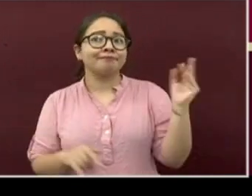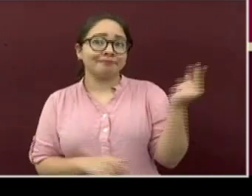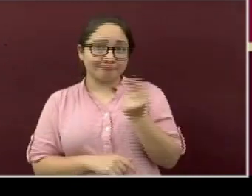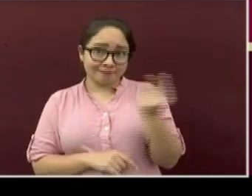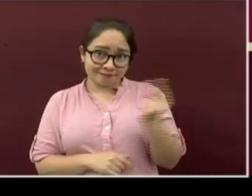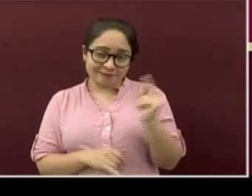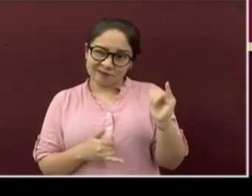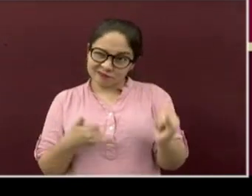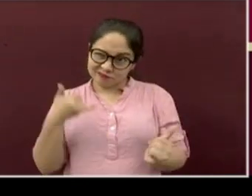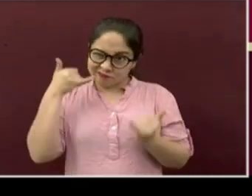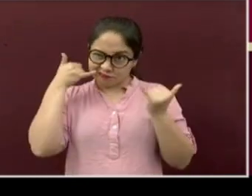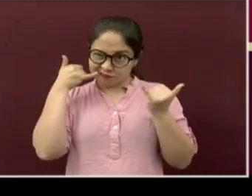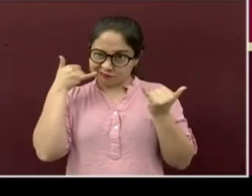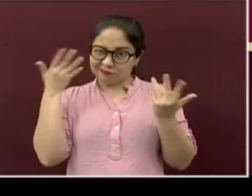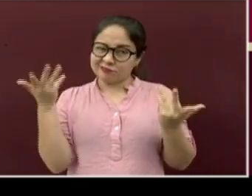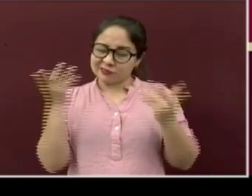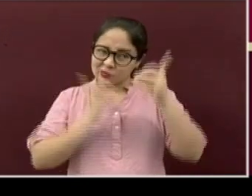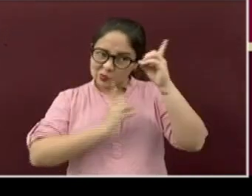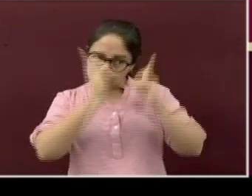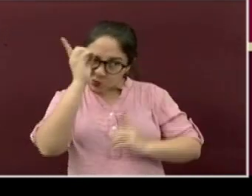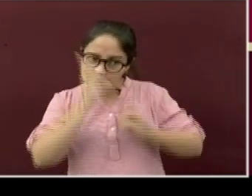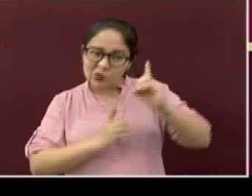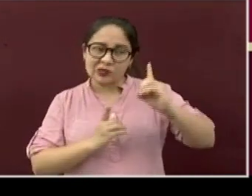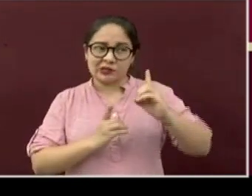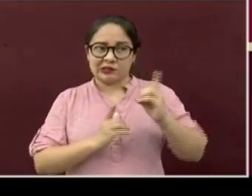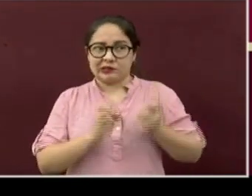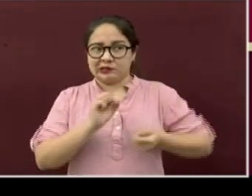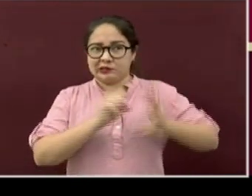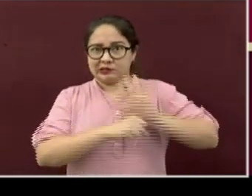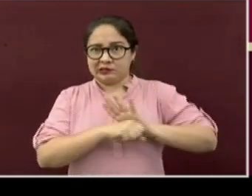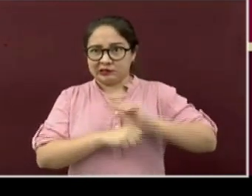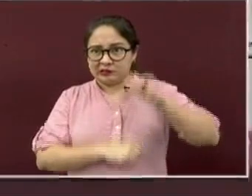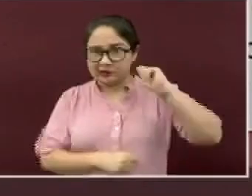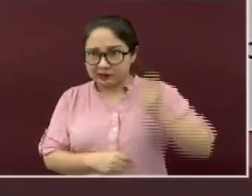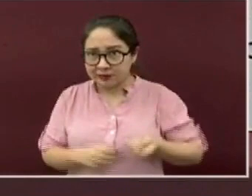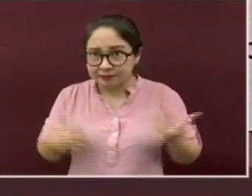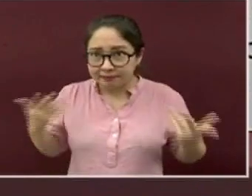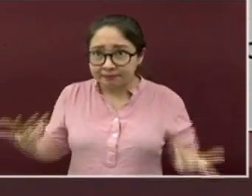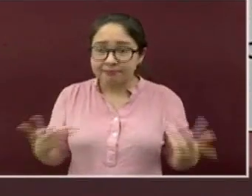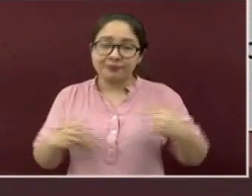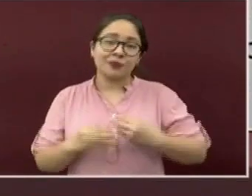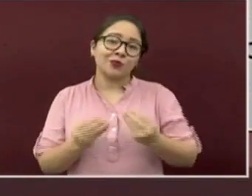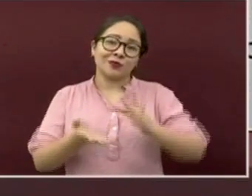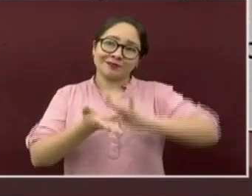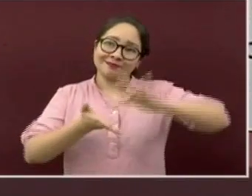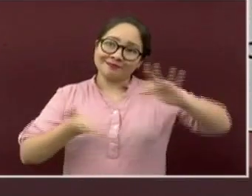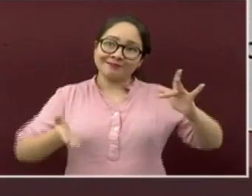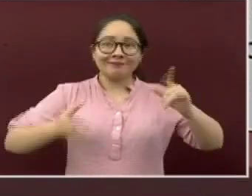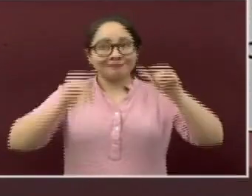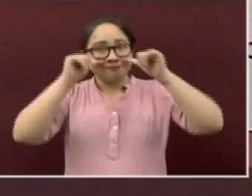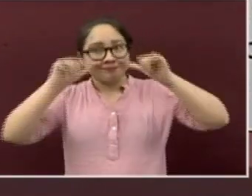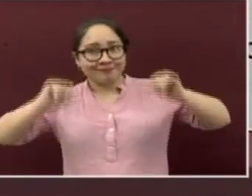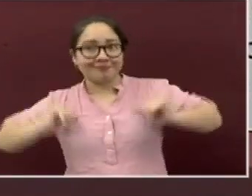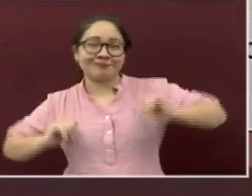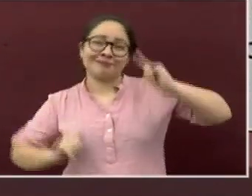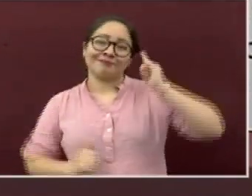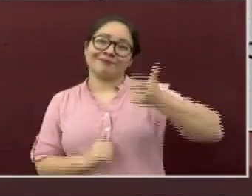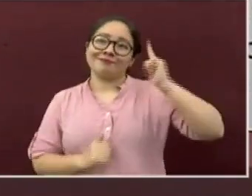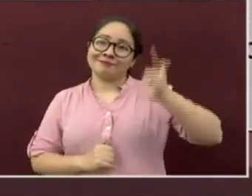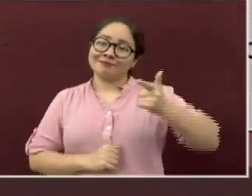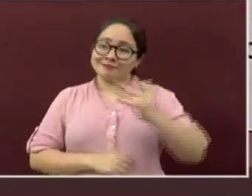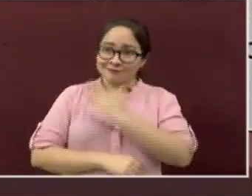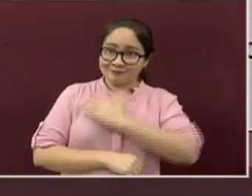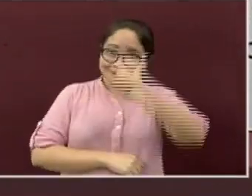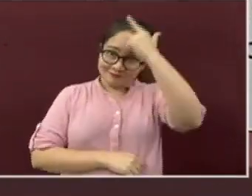caso de tener dudas sobre el COVID-19. Muchas gracias por su atención. Que pasen